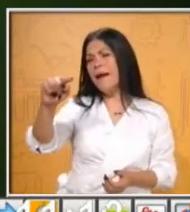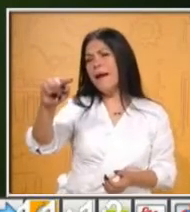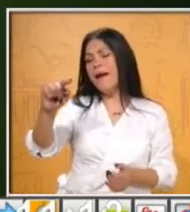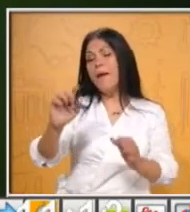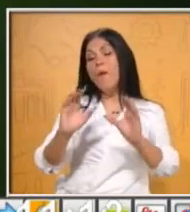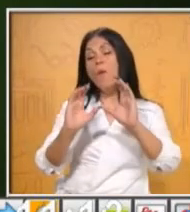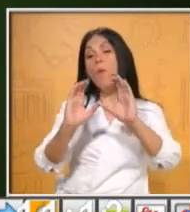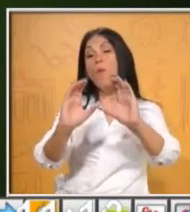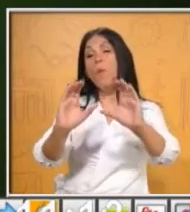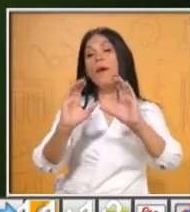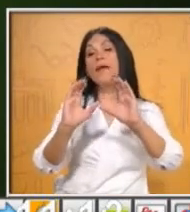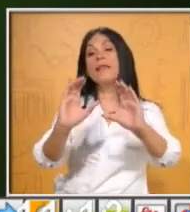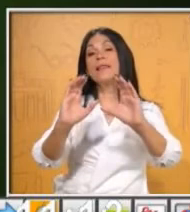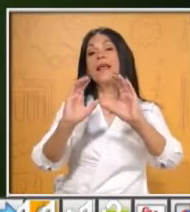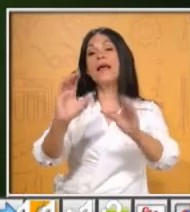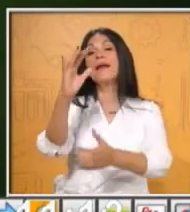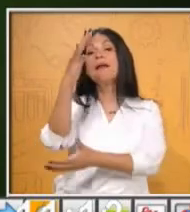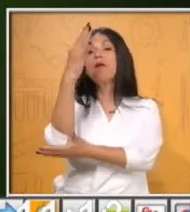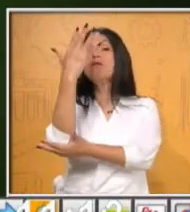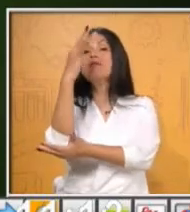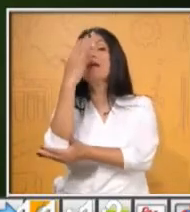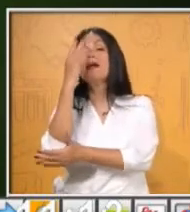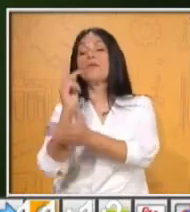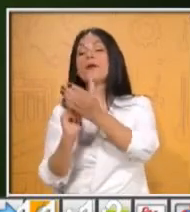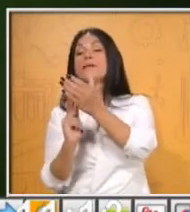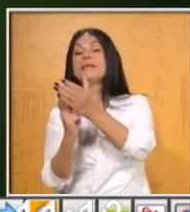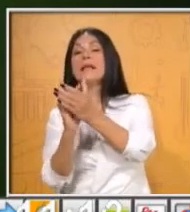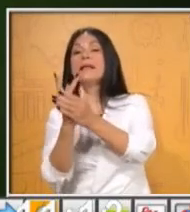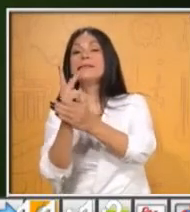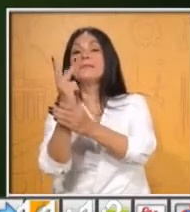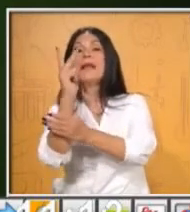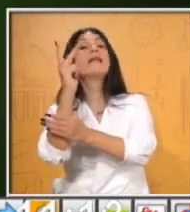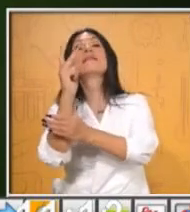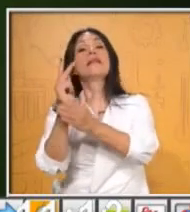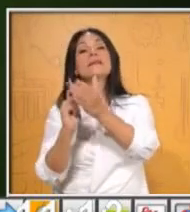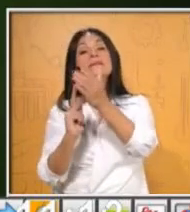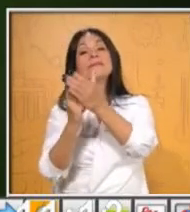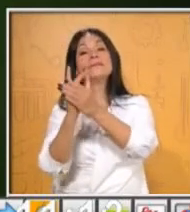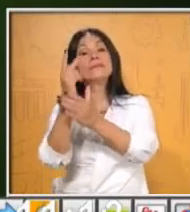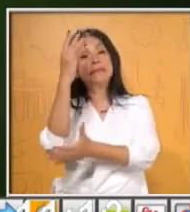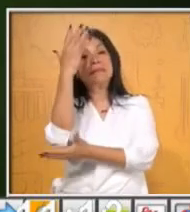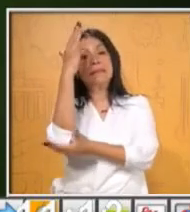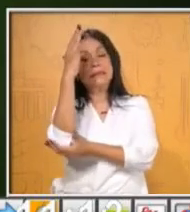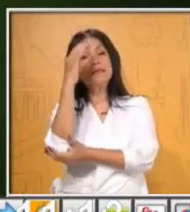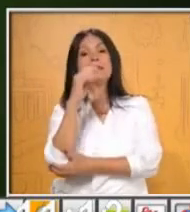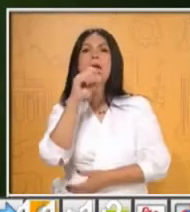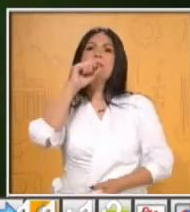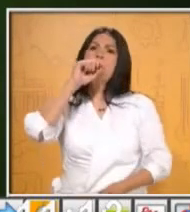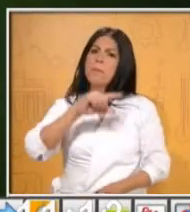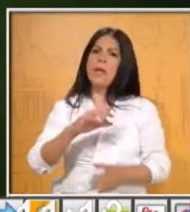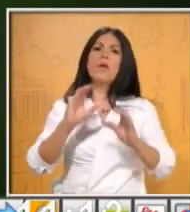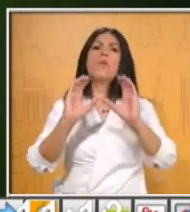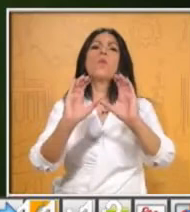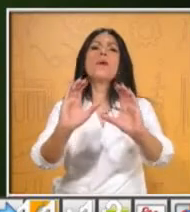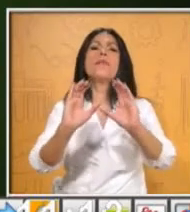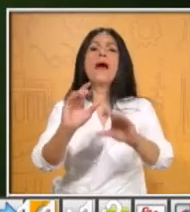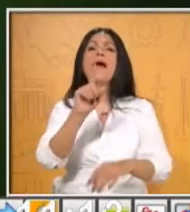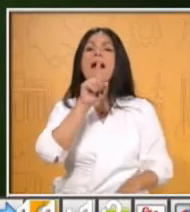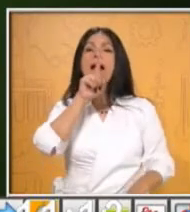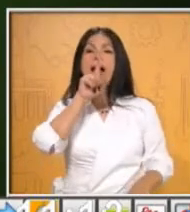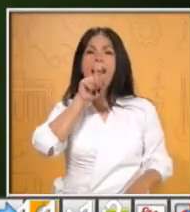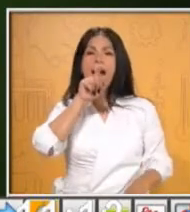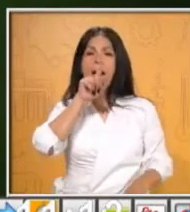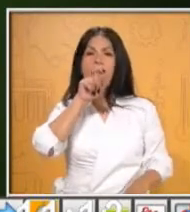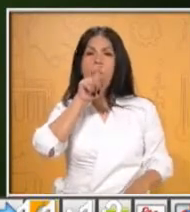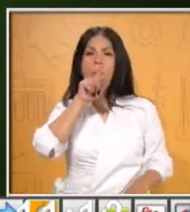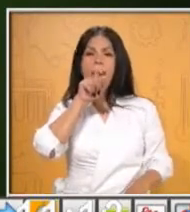vas a escribir y a dibujar van a ser encaminadas al cuidado del medio ambiente. Así es. Pon